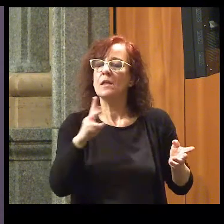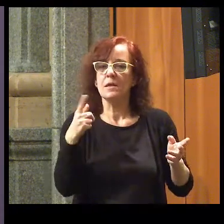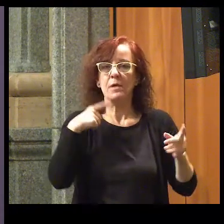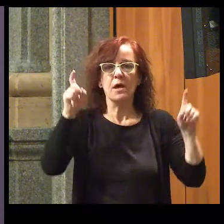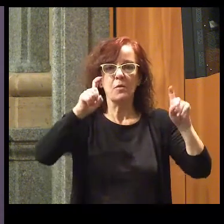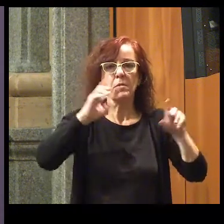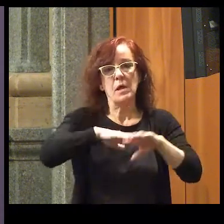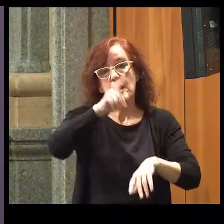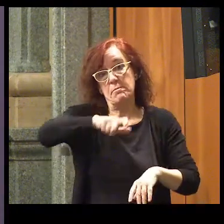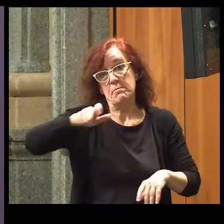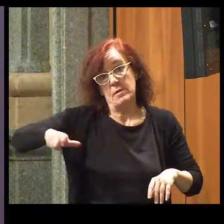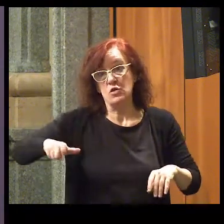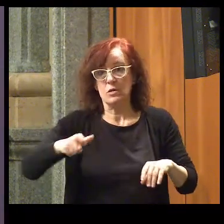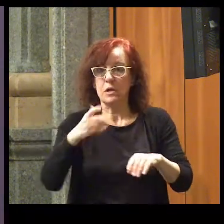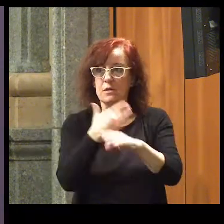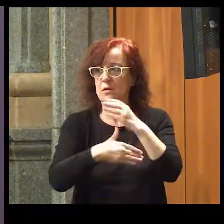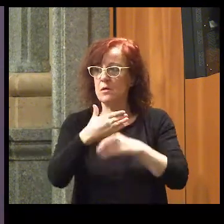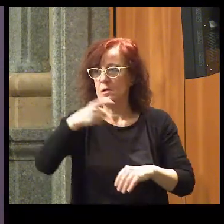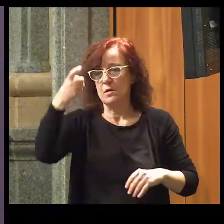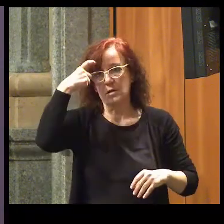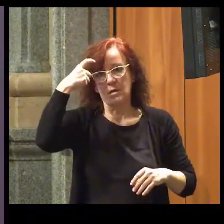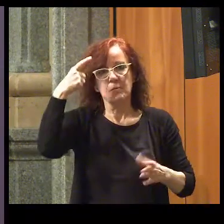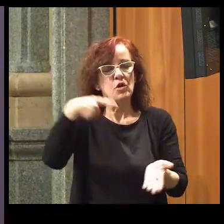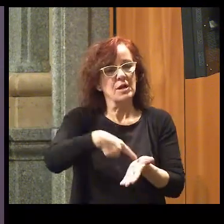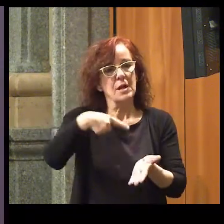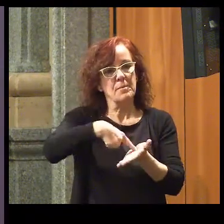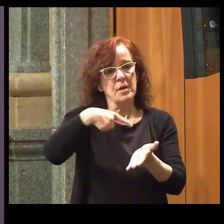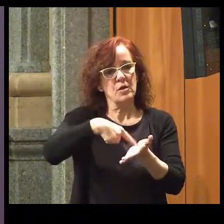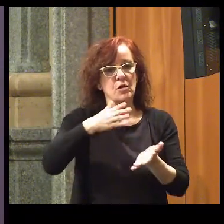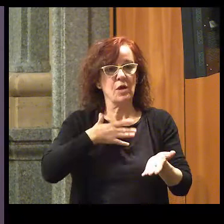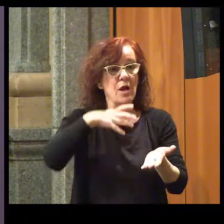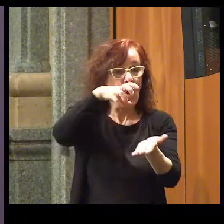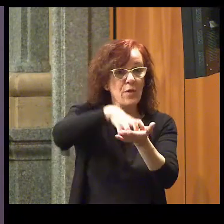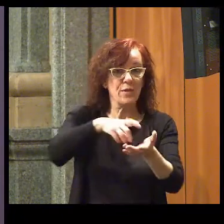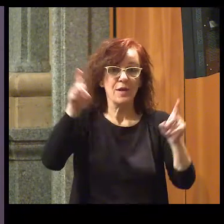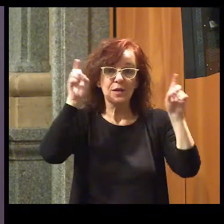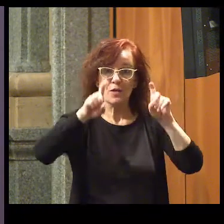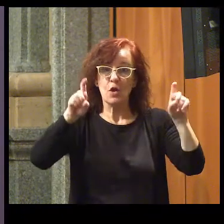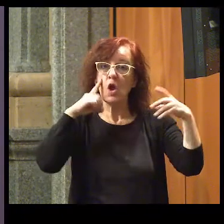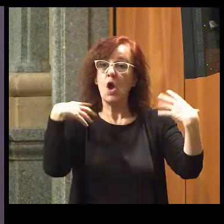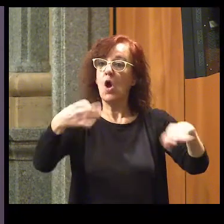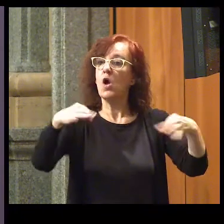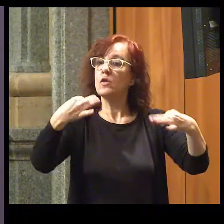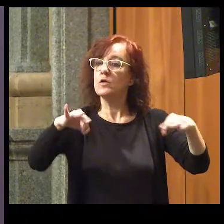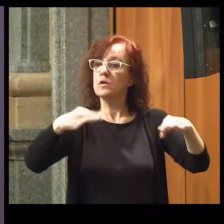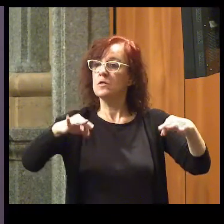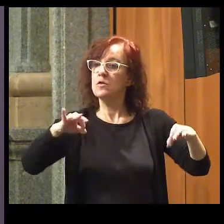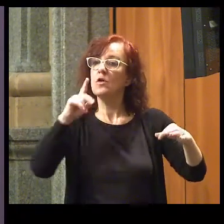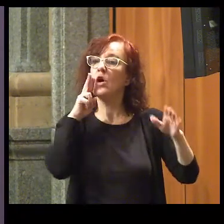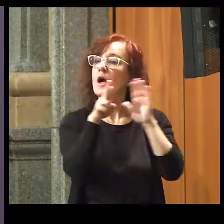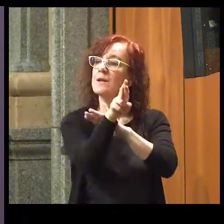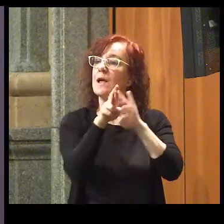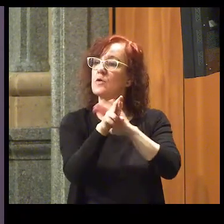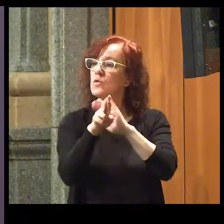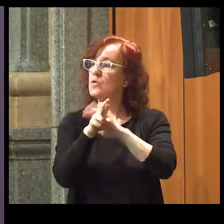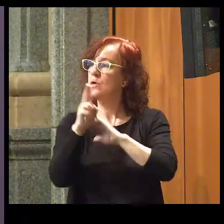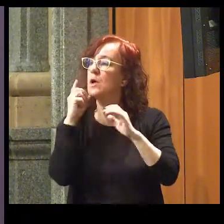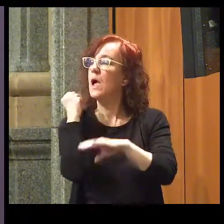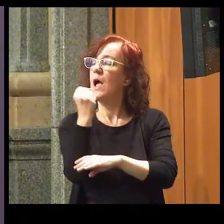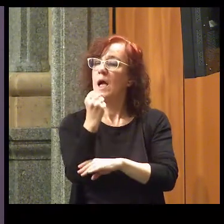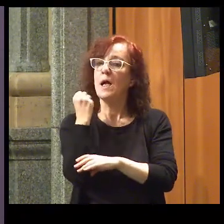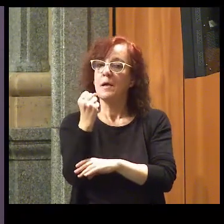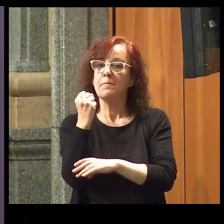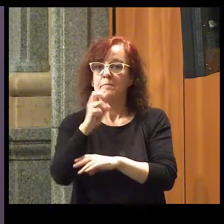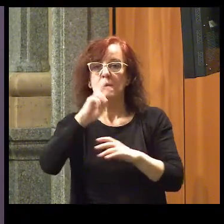las personas con discapacidad intelectual. Reivindicamos que los centros educativos ordinarios tengan los recursos, apoyos y